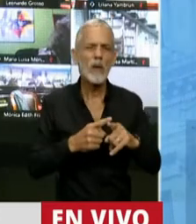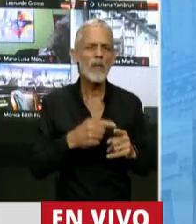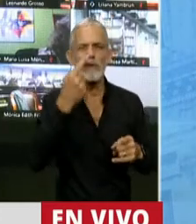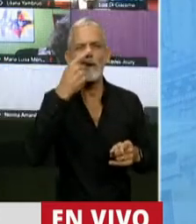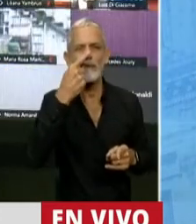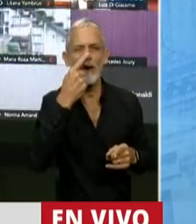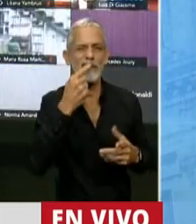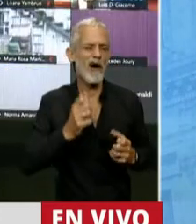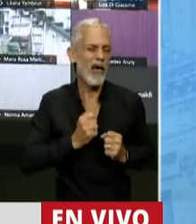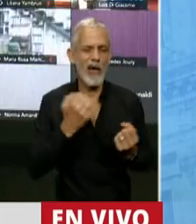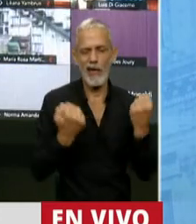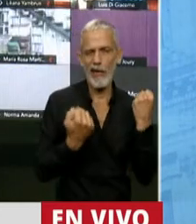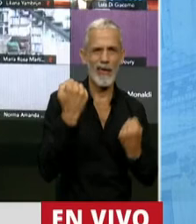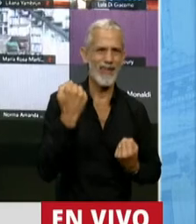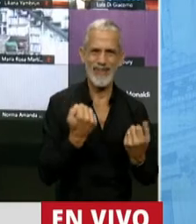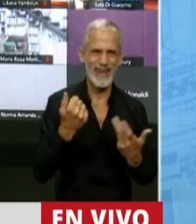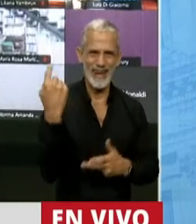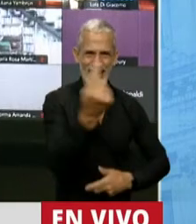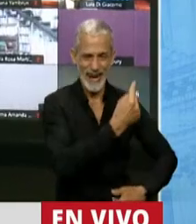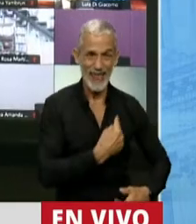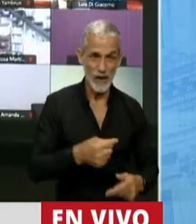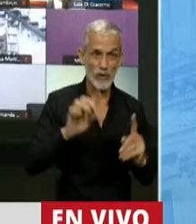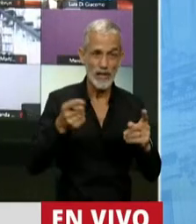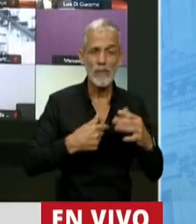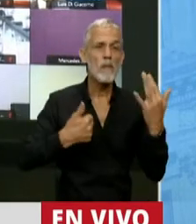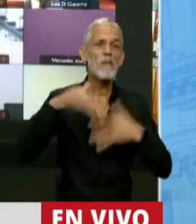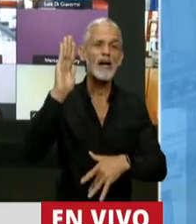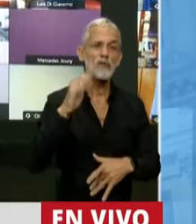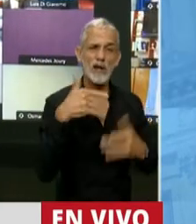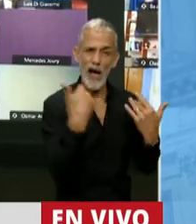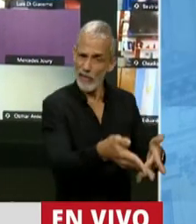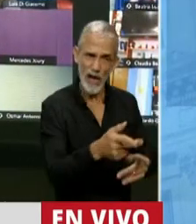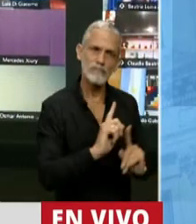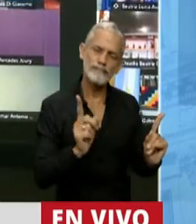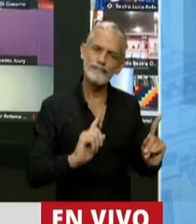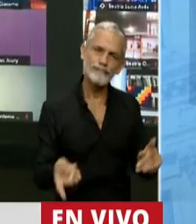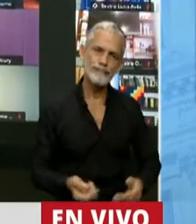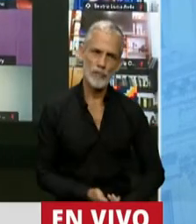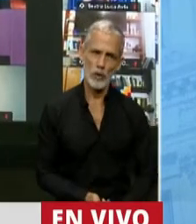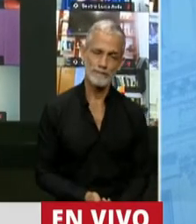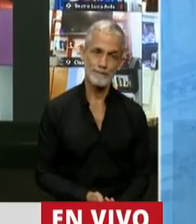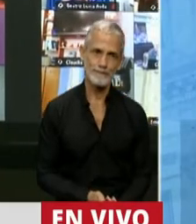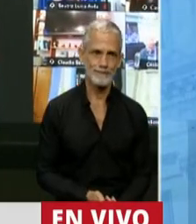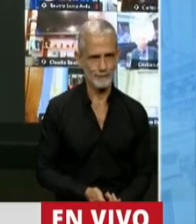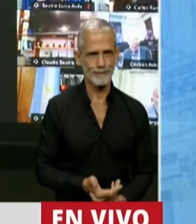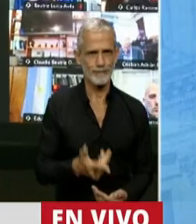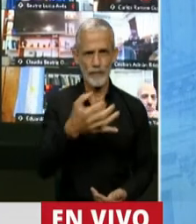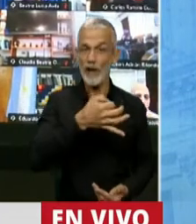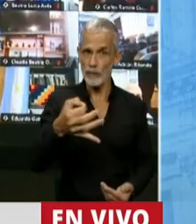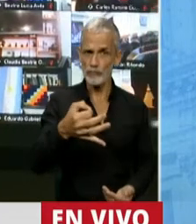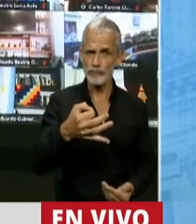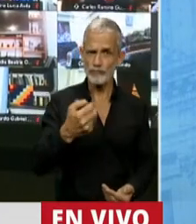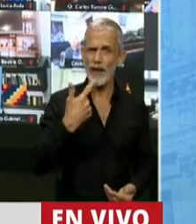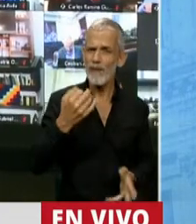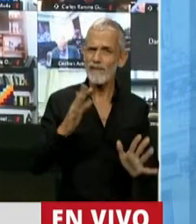intereses políticos y no de los intereses de las grandes mayorías populares. Fíjese que, si bien es cierto lo